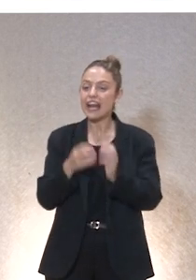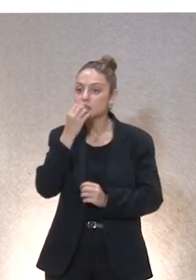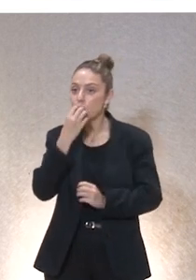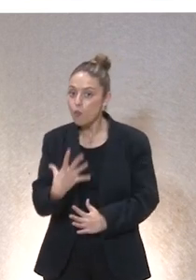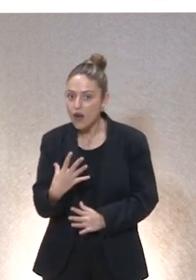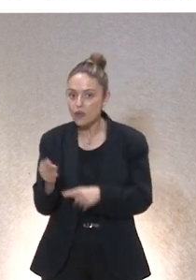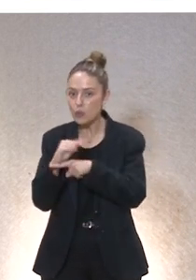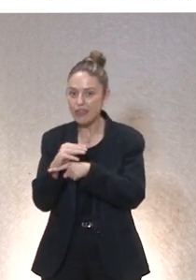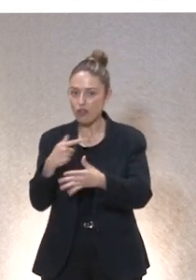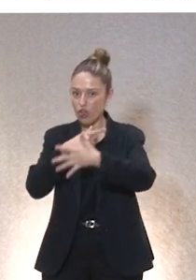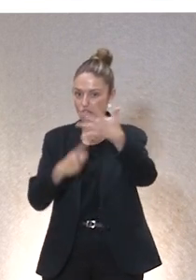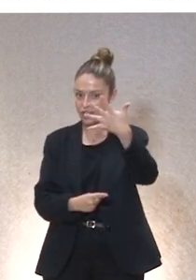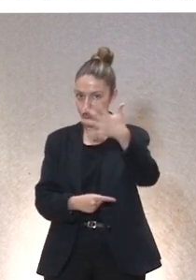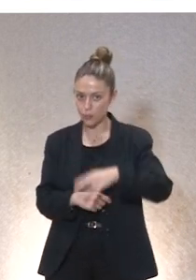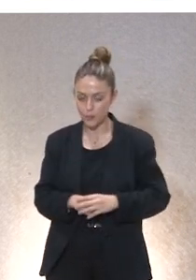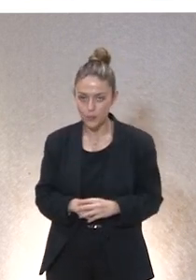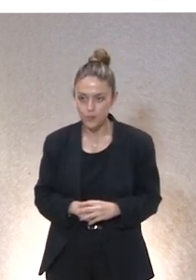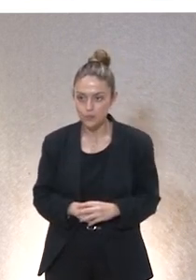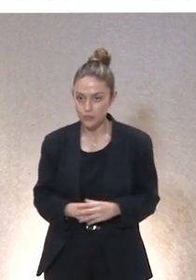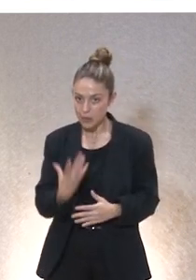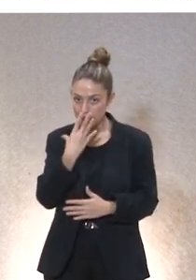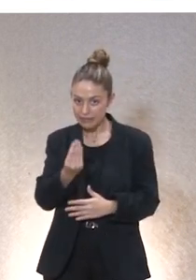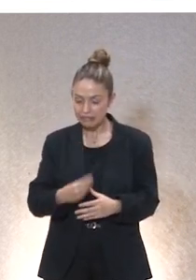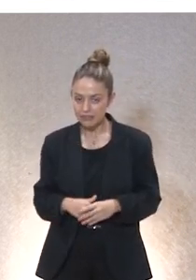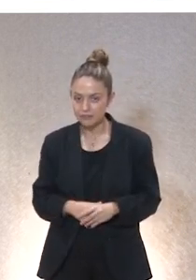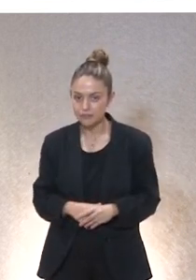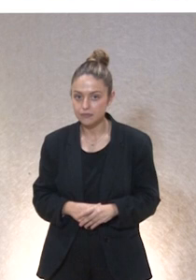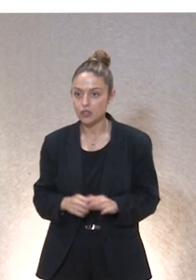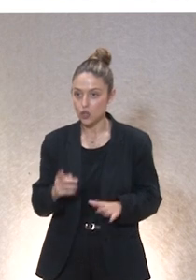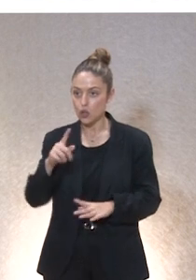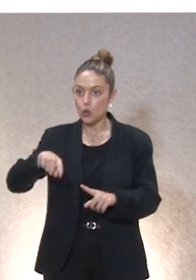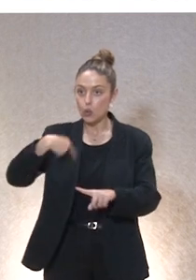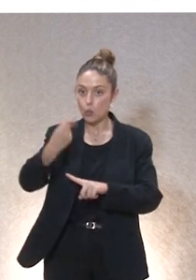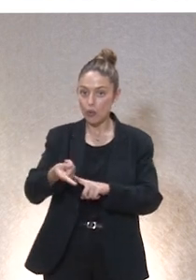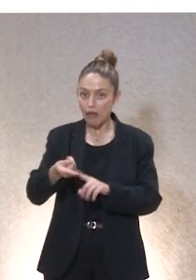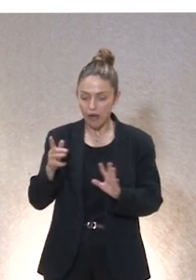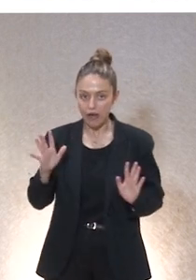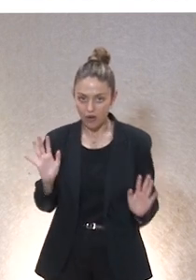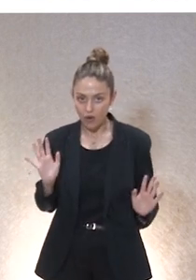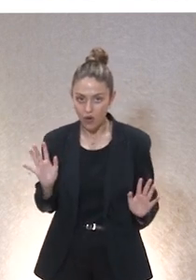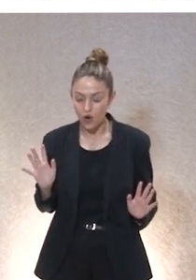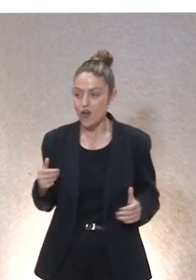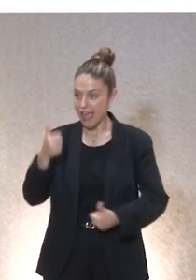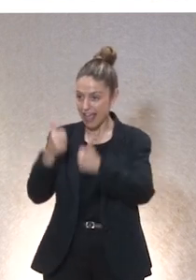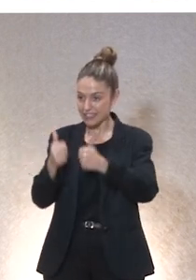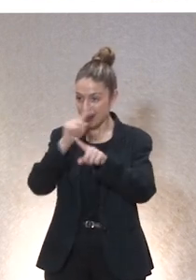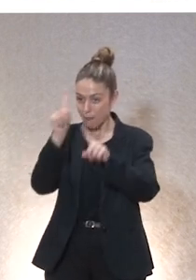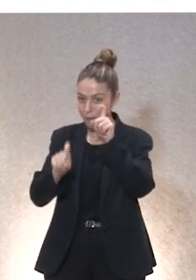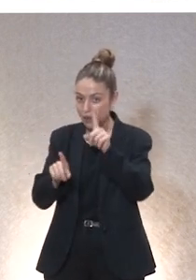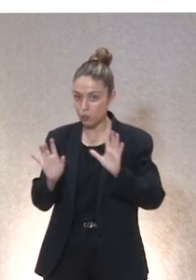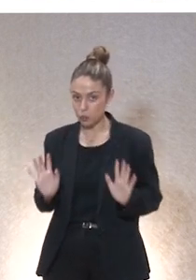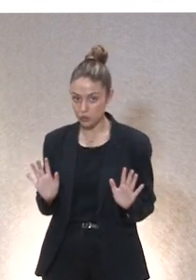¿queda claro? ¿se entiende? vale luego no digáis que no os he dicho la pregunta del examen fijaos